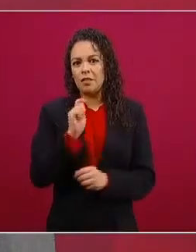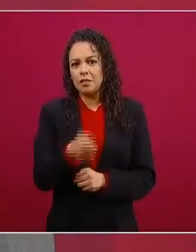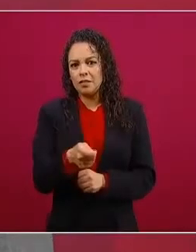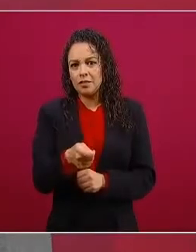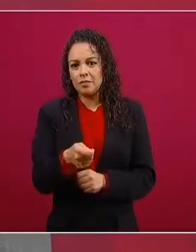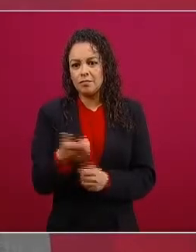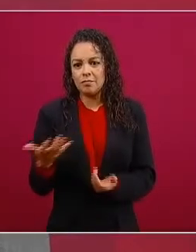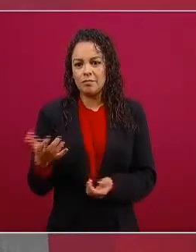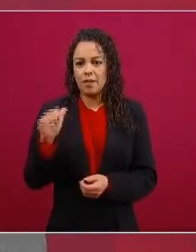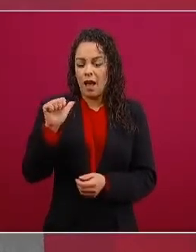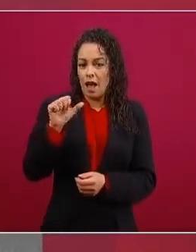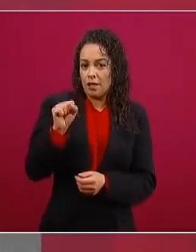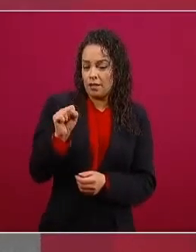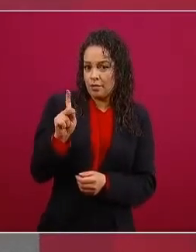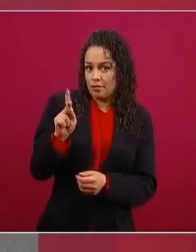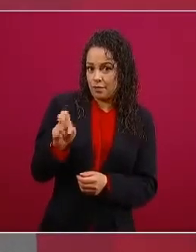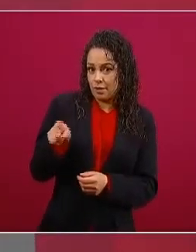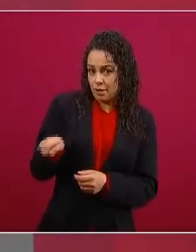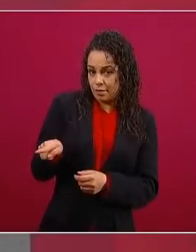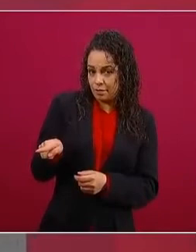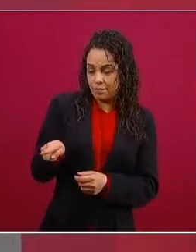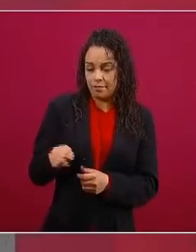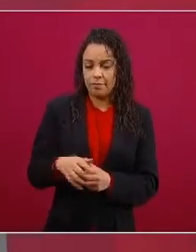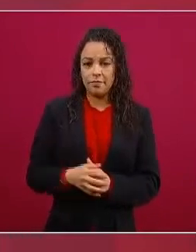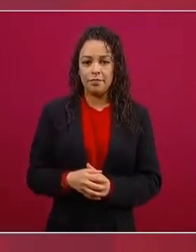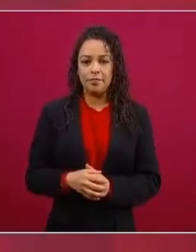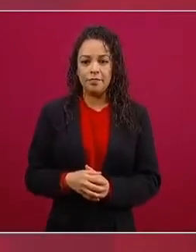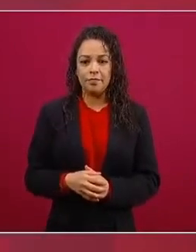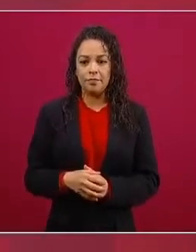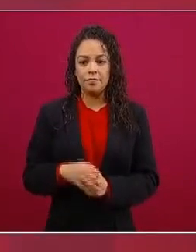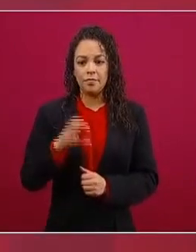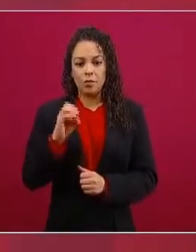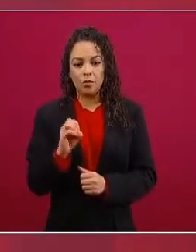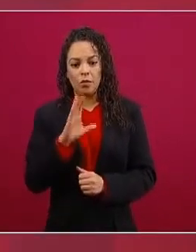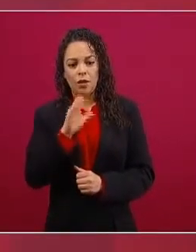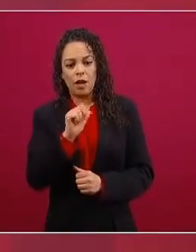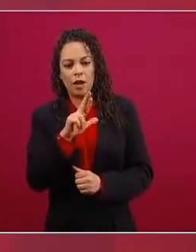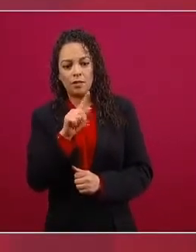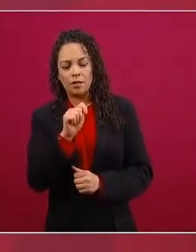o Carstens